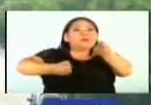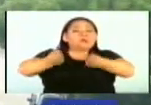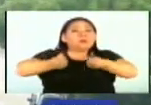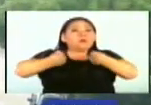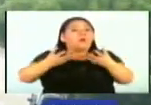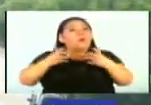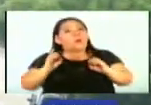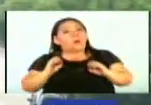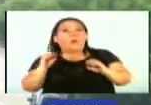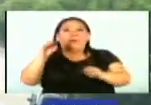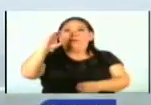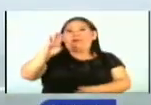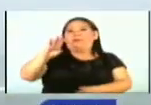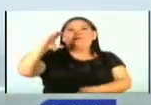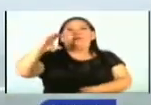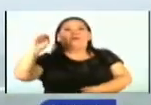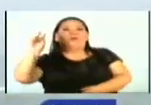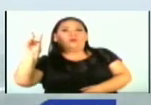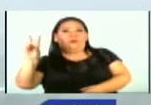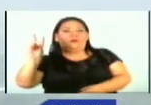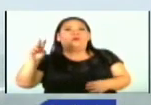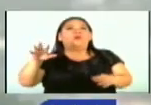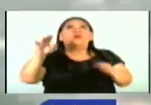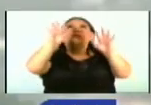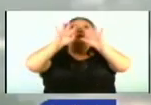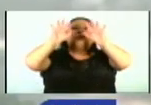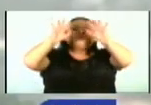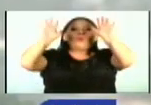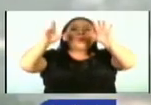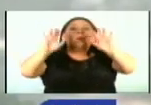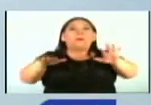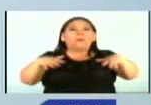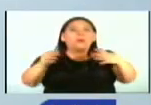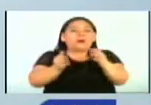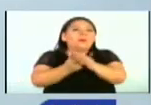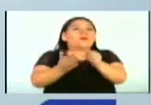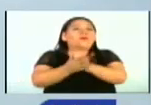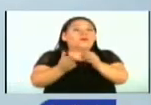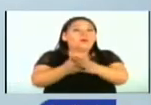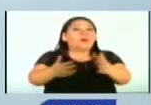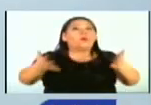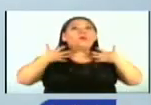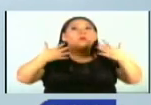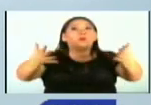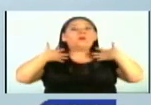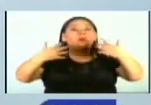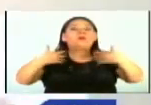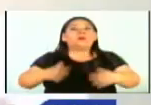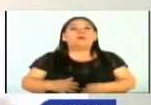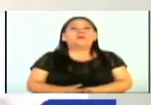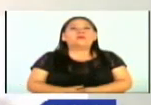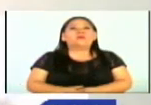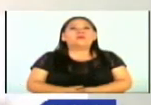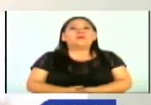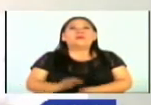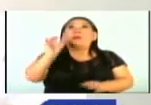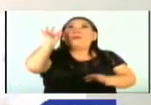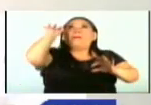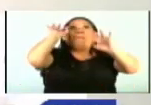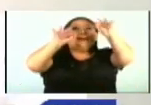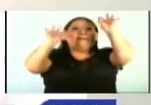emisiones de dióxido de carbono. El ambiente brumoso solo vendría a generar más calor. Hay pues muchas más partículas,